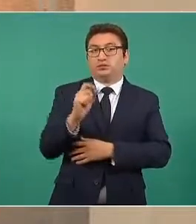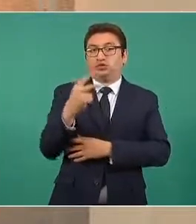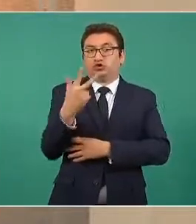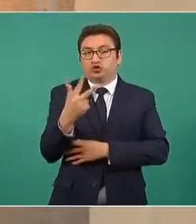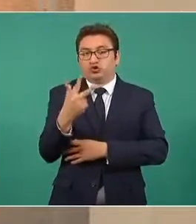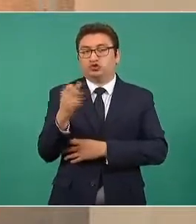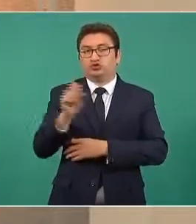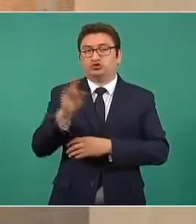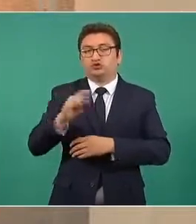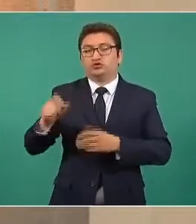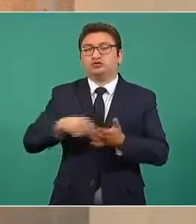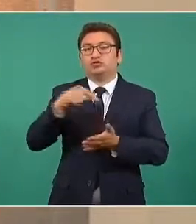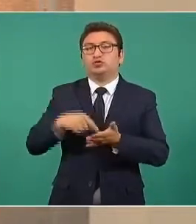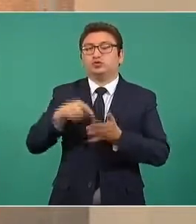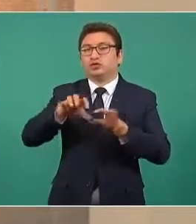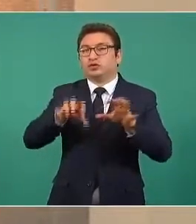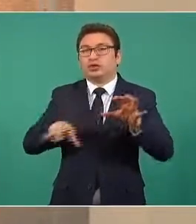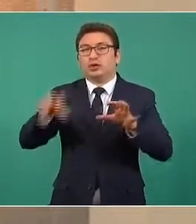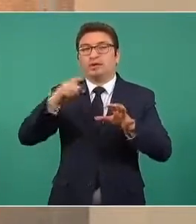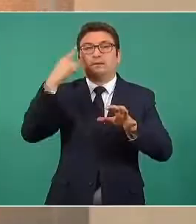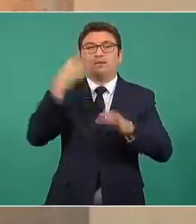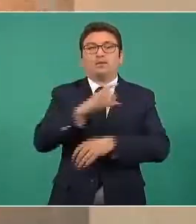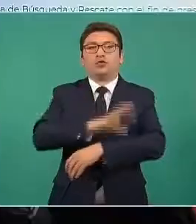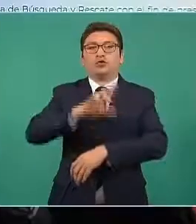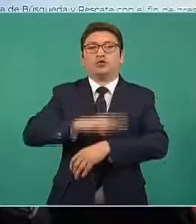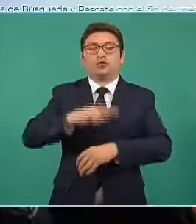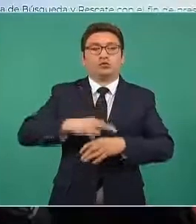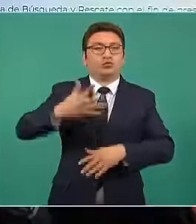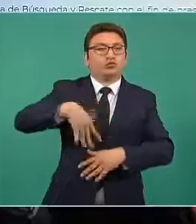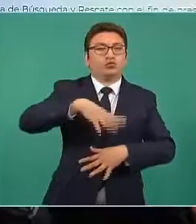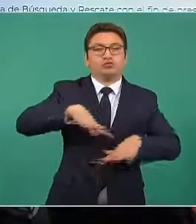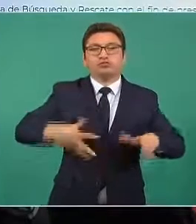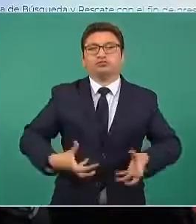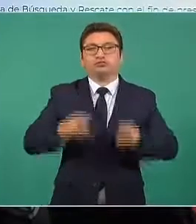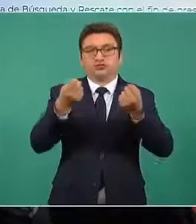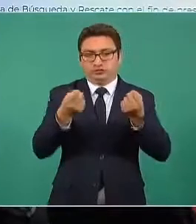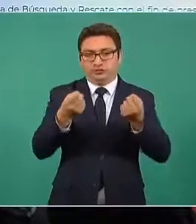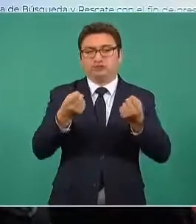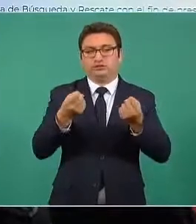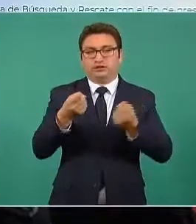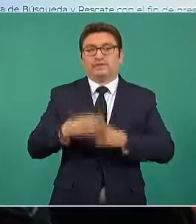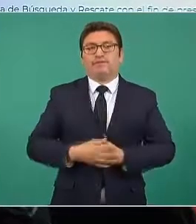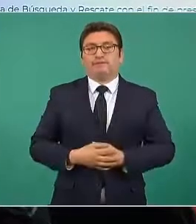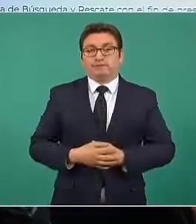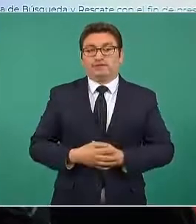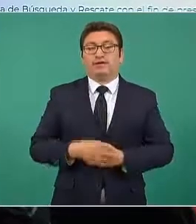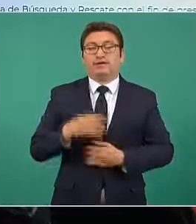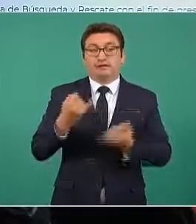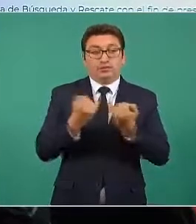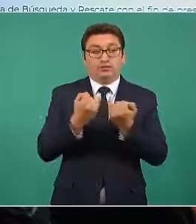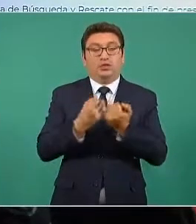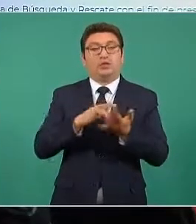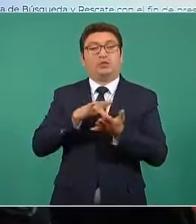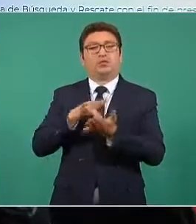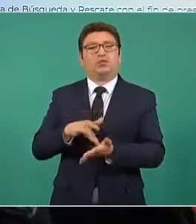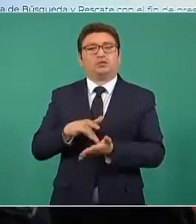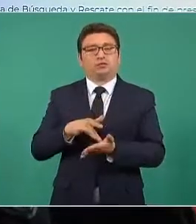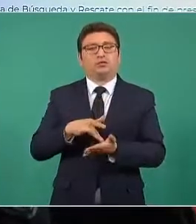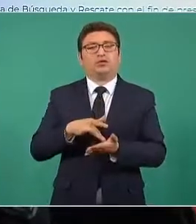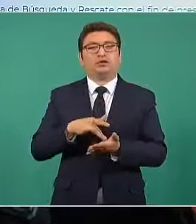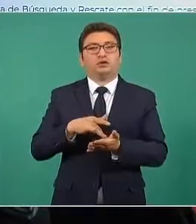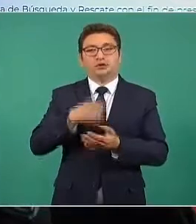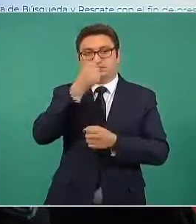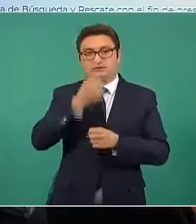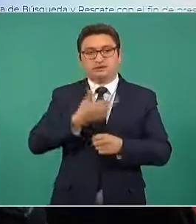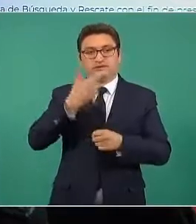subcentros de coordinadores regionales de búsqueda y rescate y también se cuenta con un apoyo de la